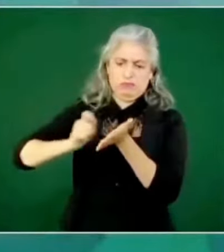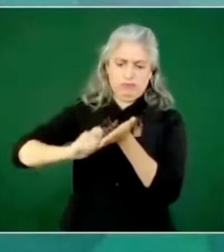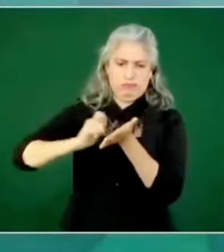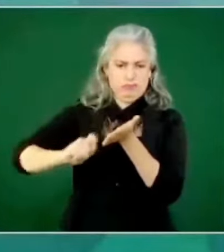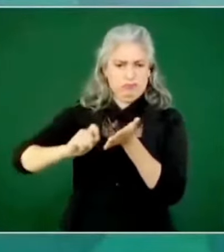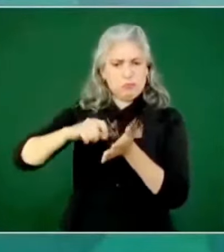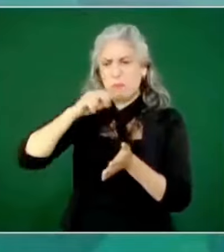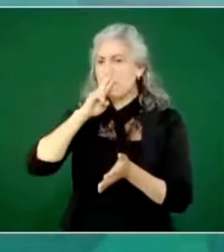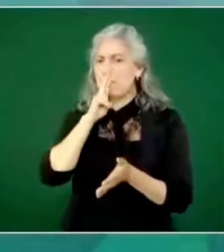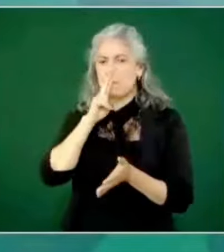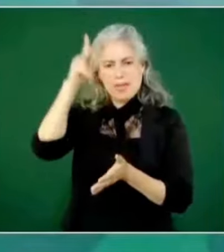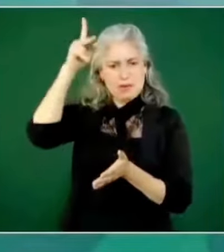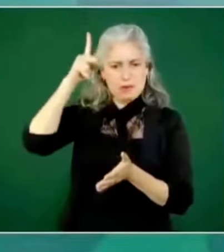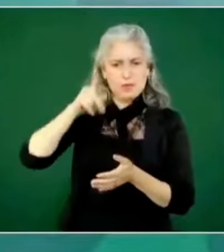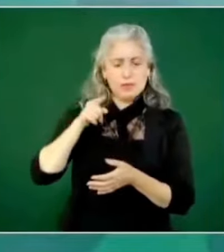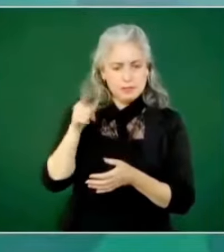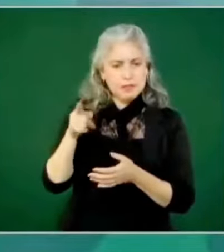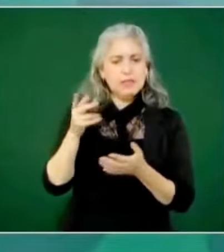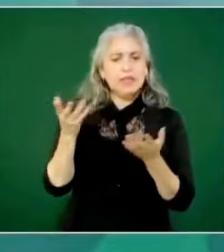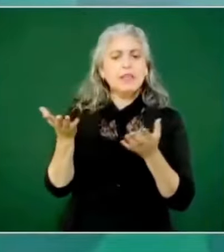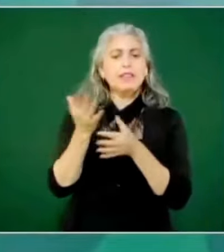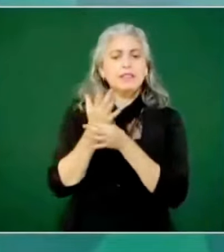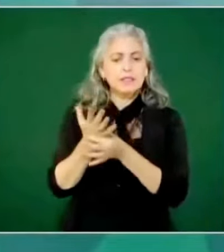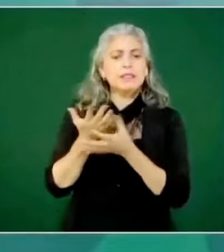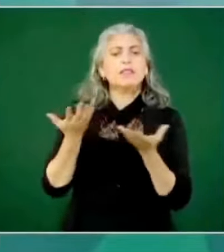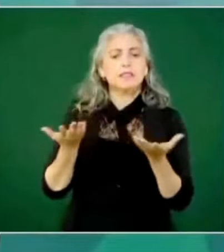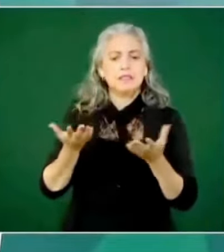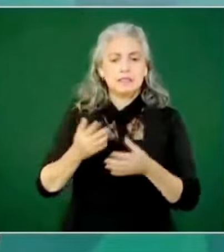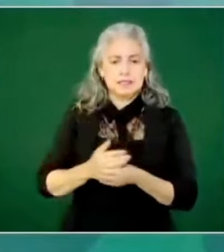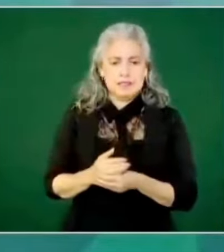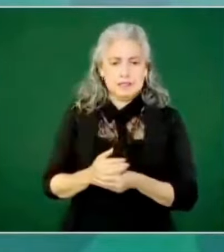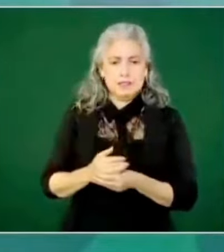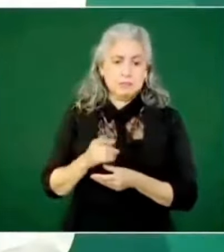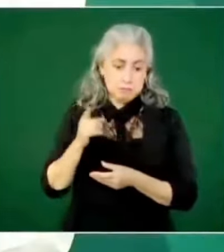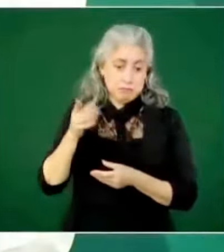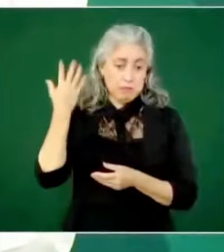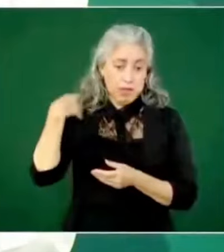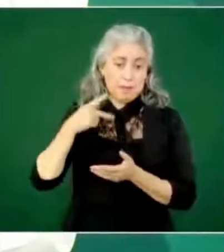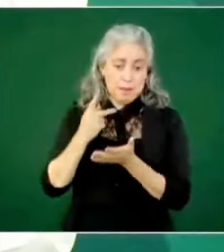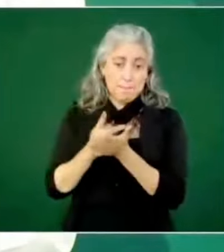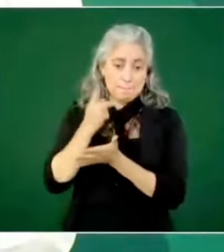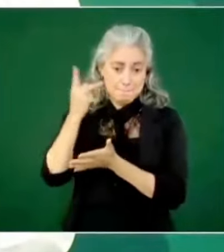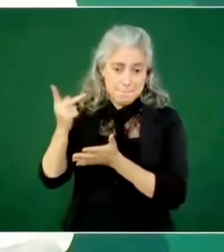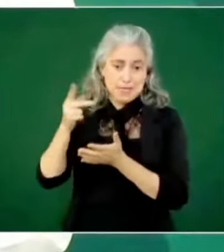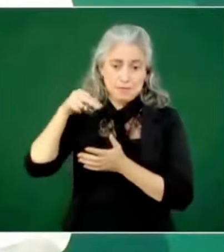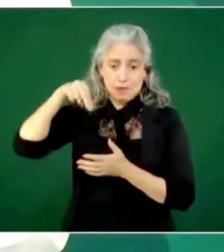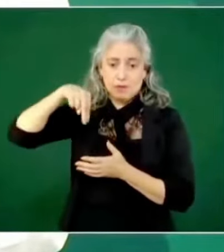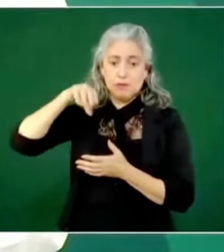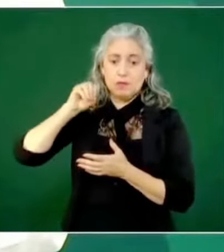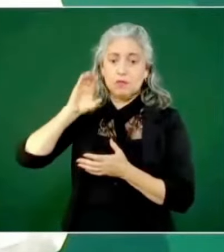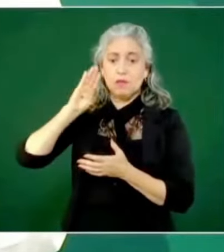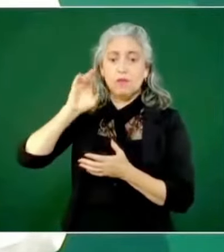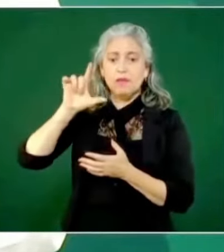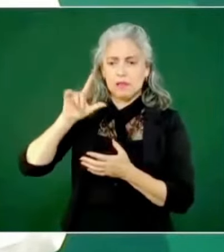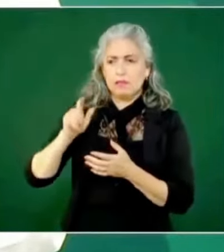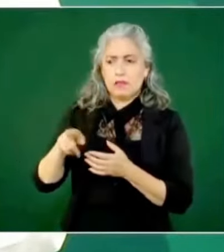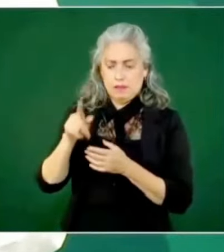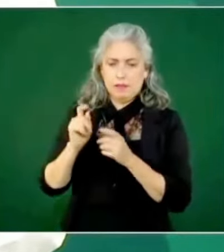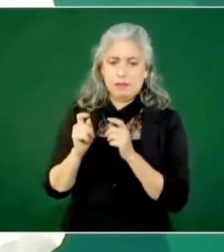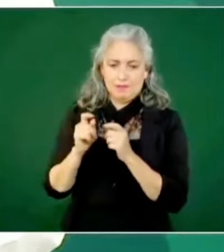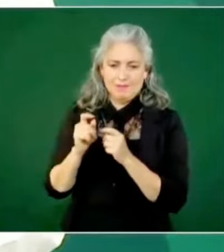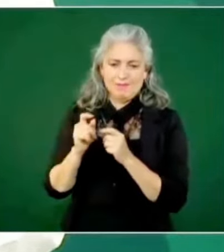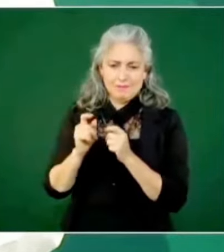Me decía el premio Nobel de Literatura, Fernando del Paso.